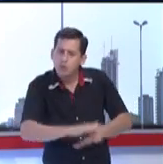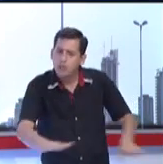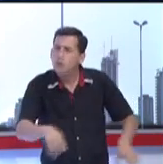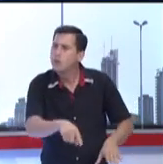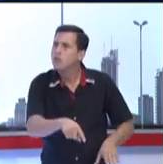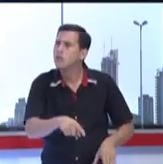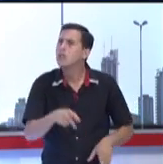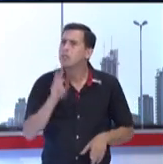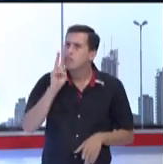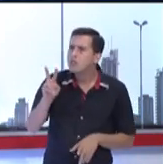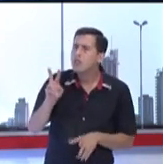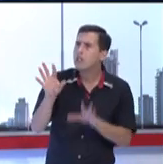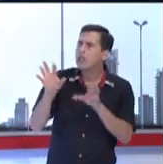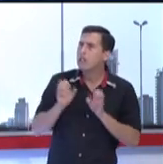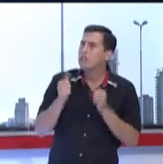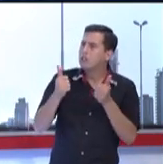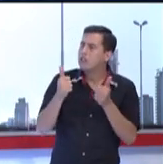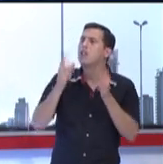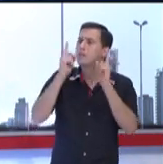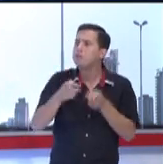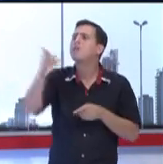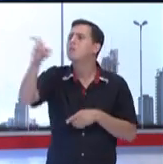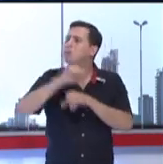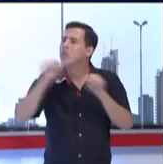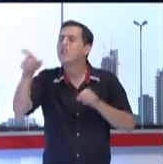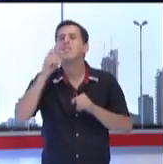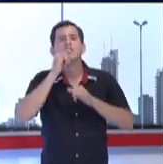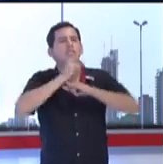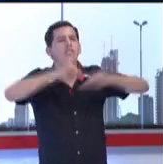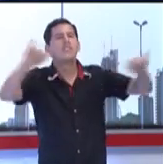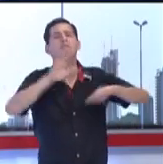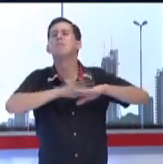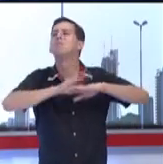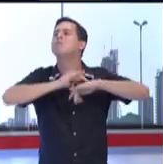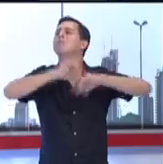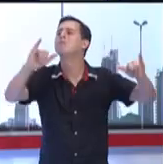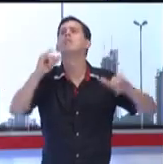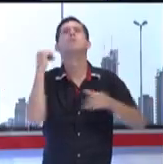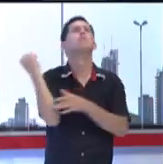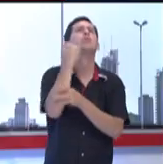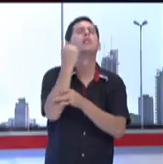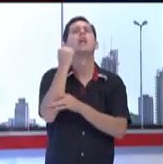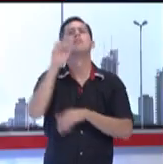nos dé un mensaje justamente dirigido tanto a los niños como a los padres de ellos.